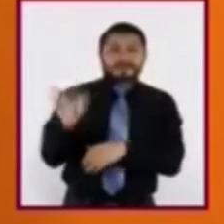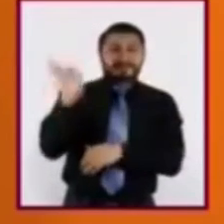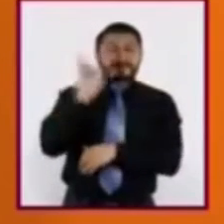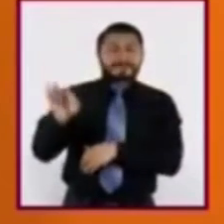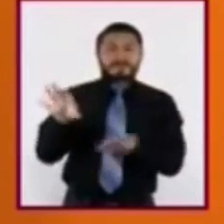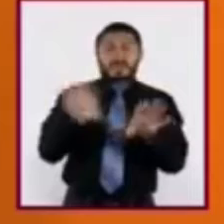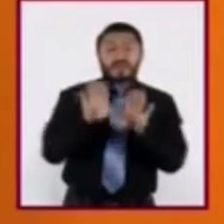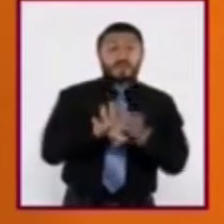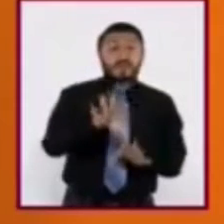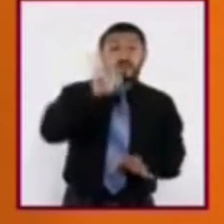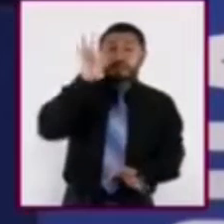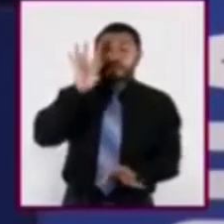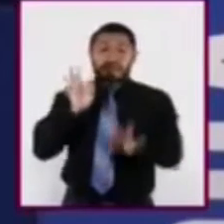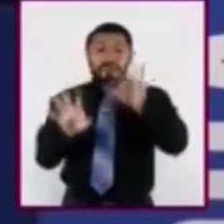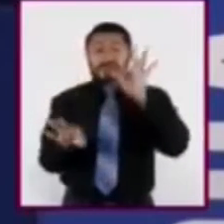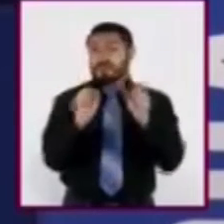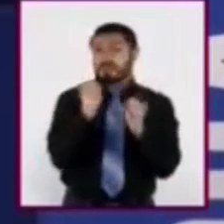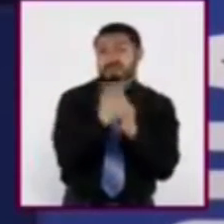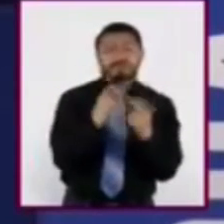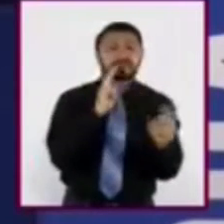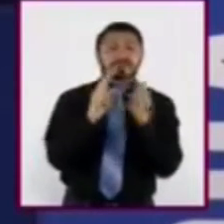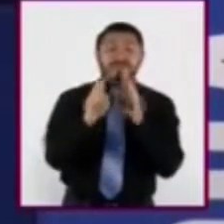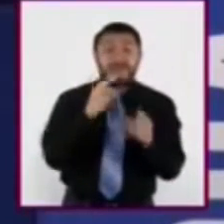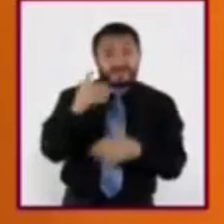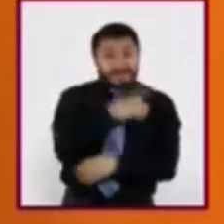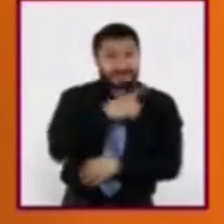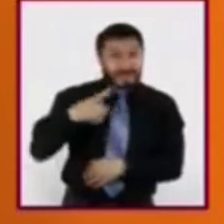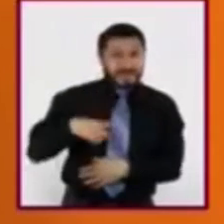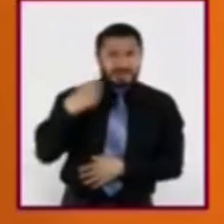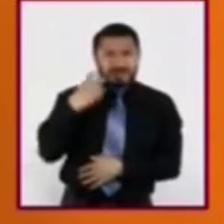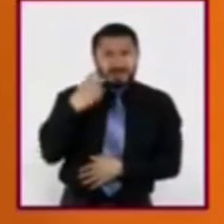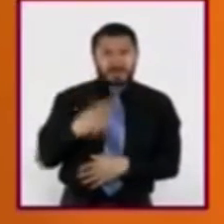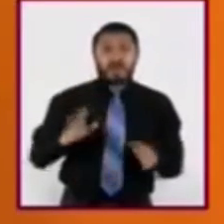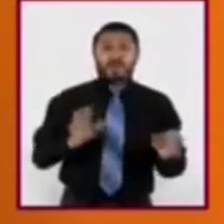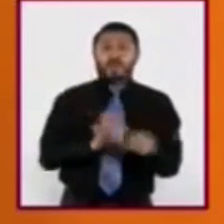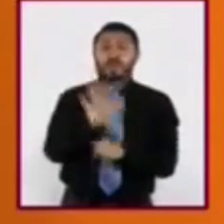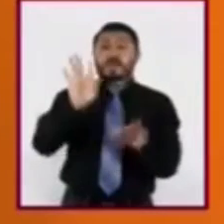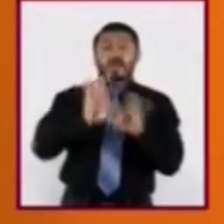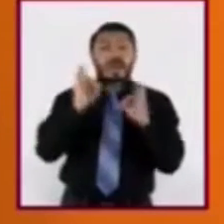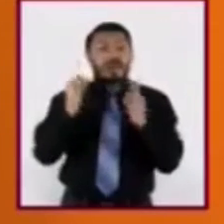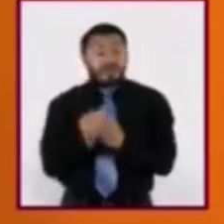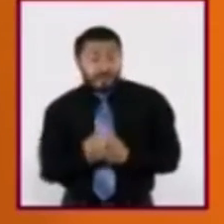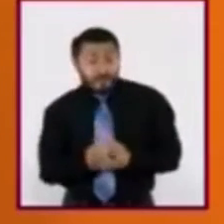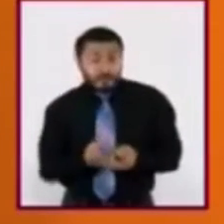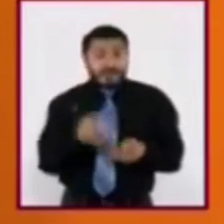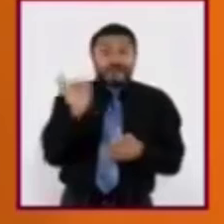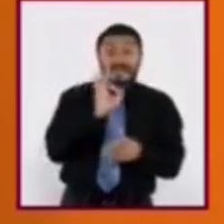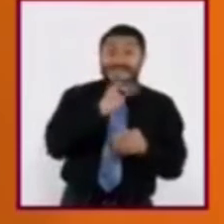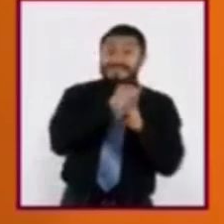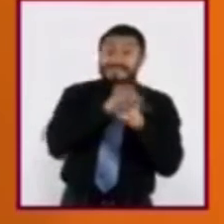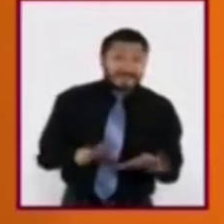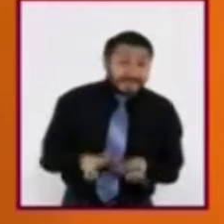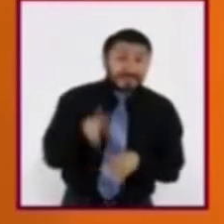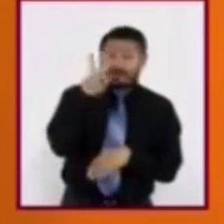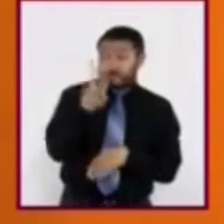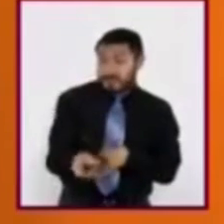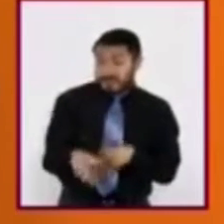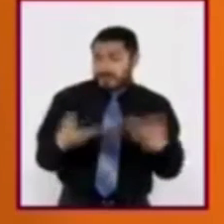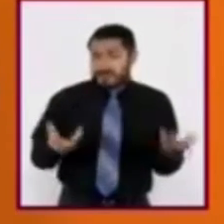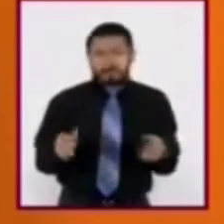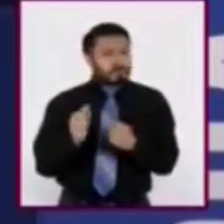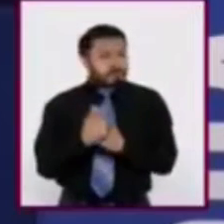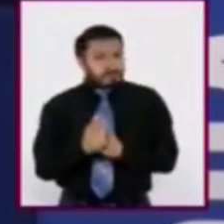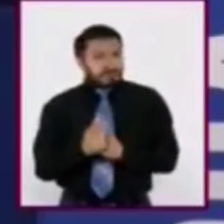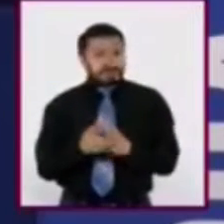de seleccionar y difundir una noticia, pues debemos saber de qué fuente y si ésta cumple ciertas características como ser veraz,